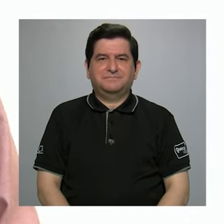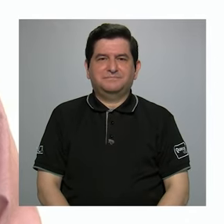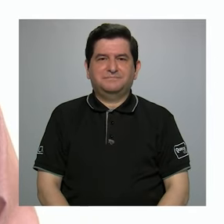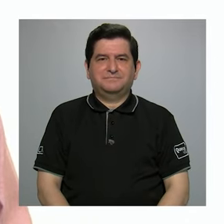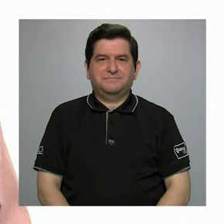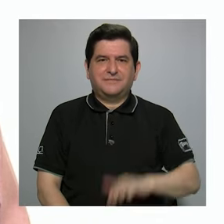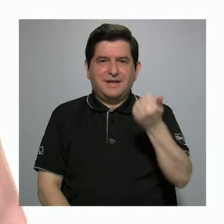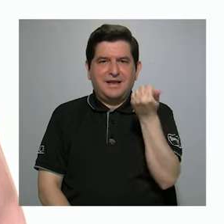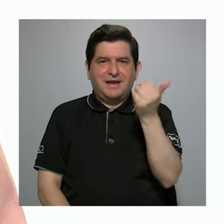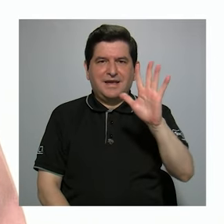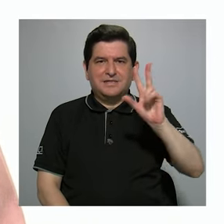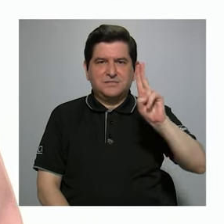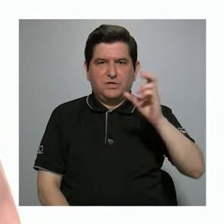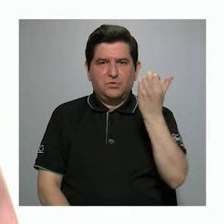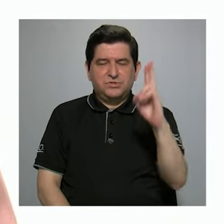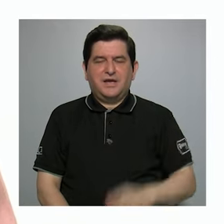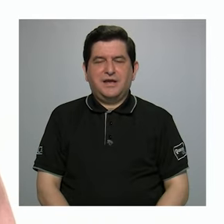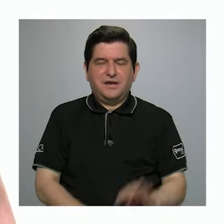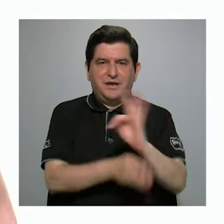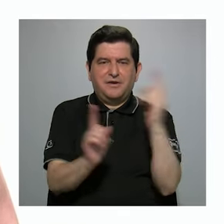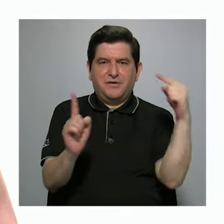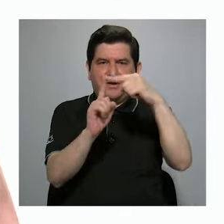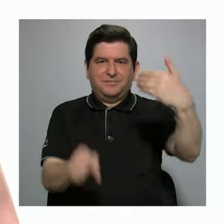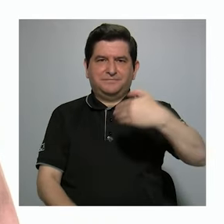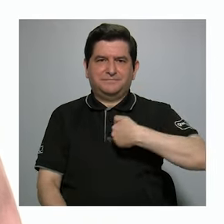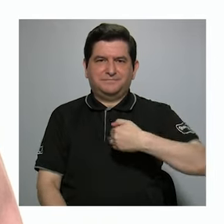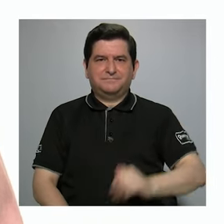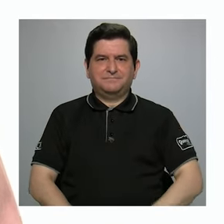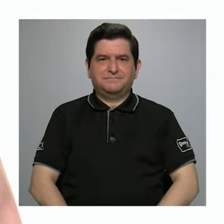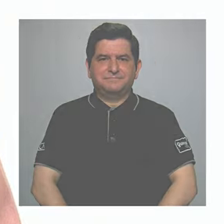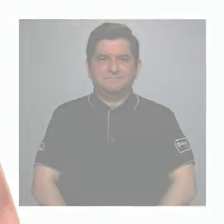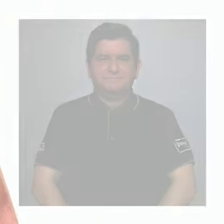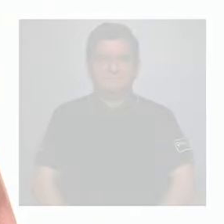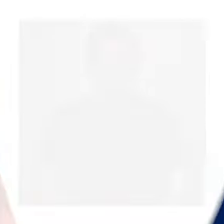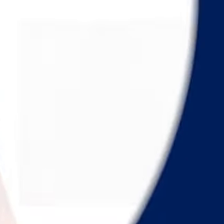15 UCR. Televisión con sentido.